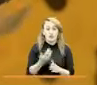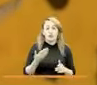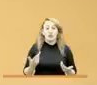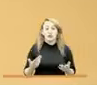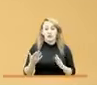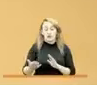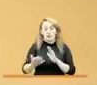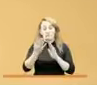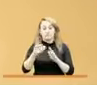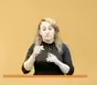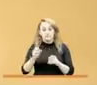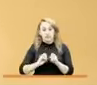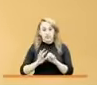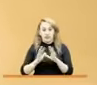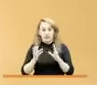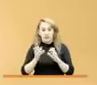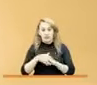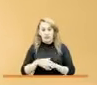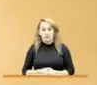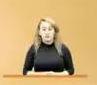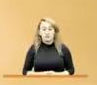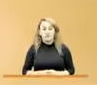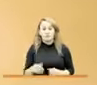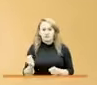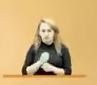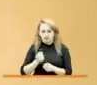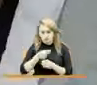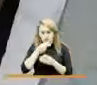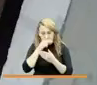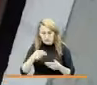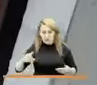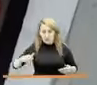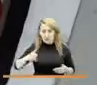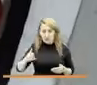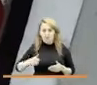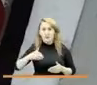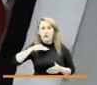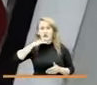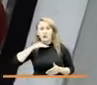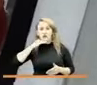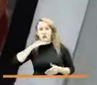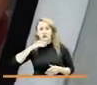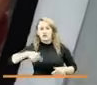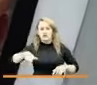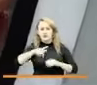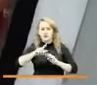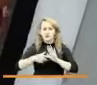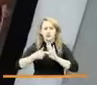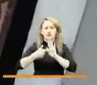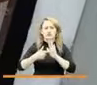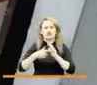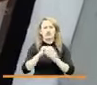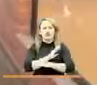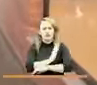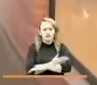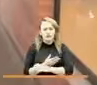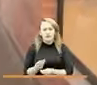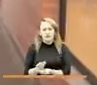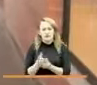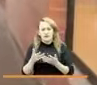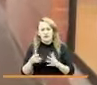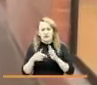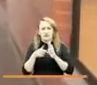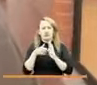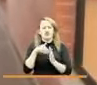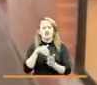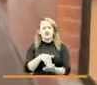pandemia. Trabajamos por la niñez, adolescencia y juventud, quienes son ejemplos de resiliencia, fuerza y diversidad. Fortaleciendo